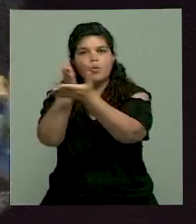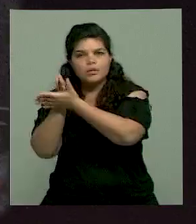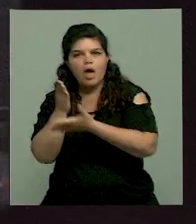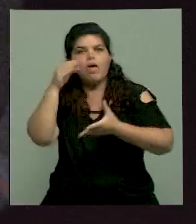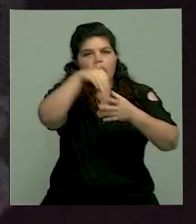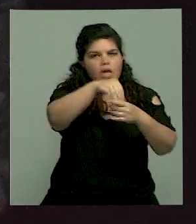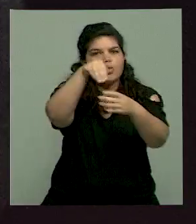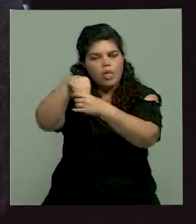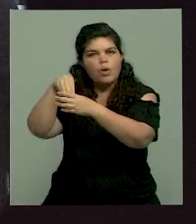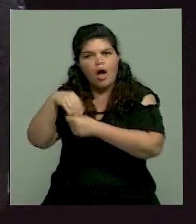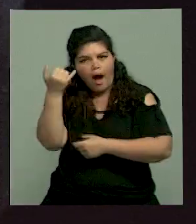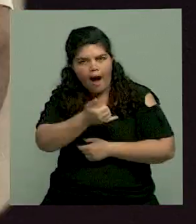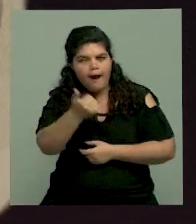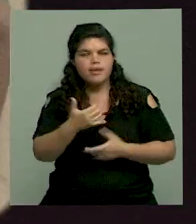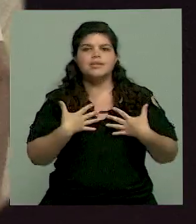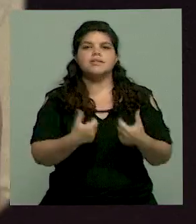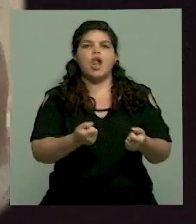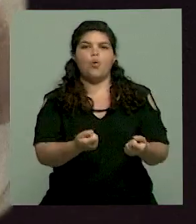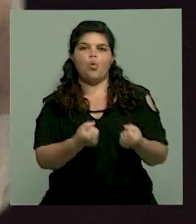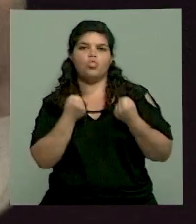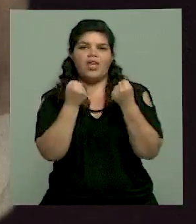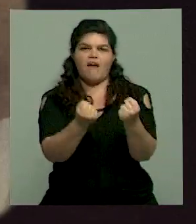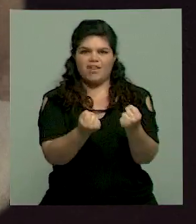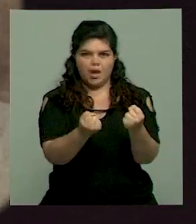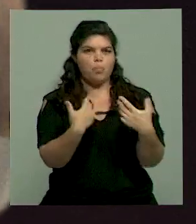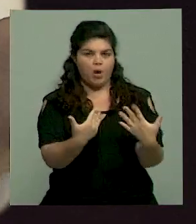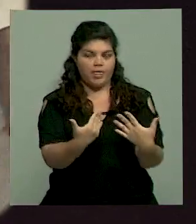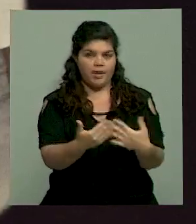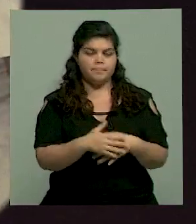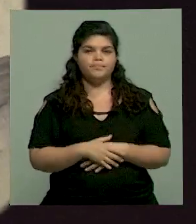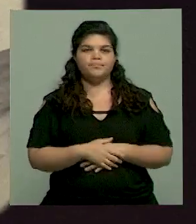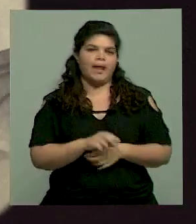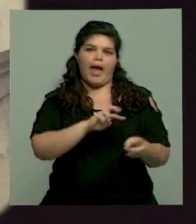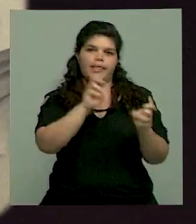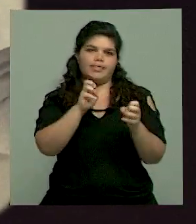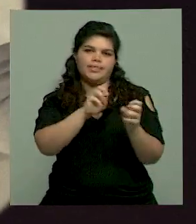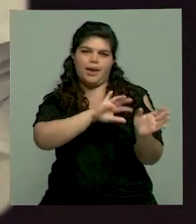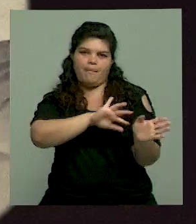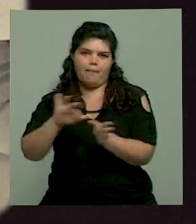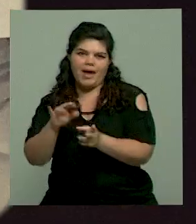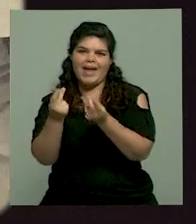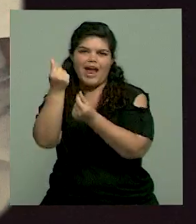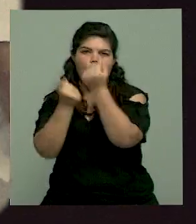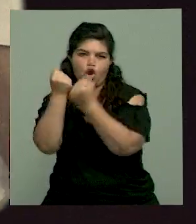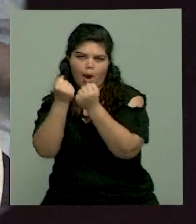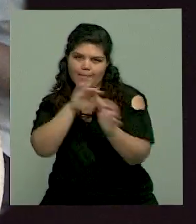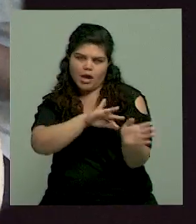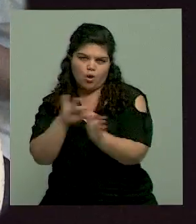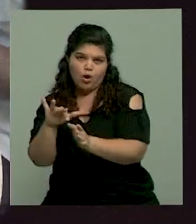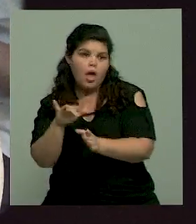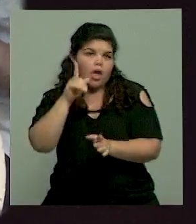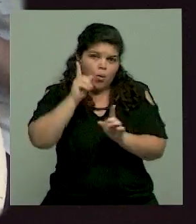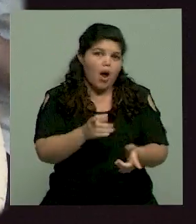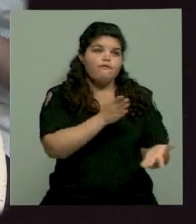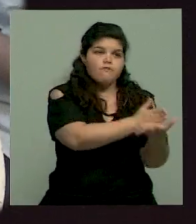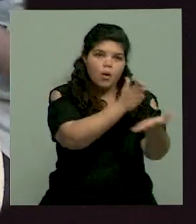tienen. Así que los chicos tienen la posibilidad. Otro tema es el económico, ¿no? Pero la oferta está. Está. Cuando